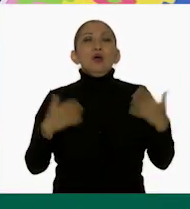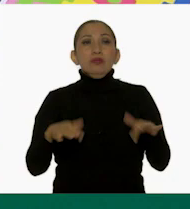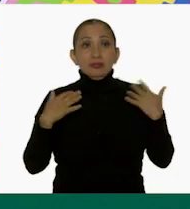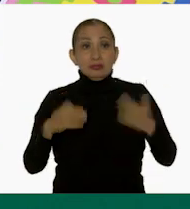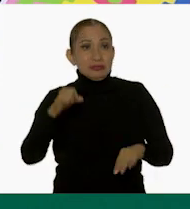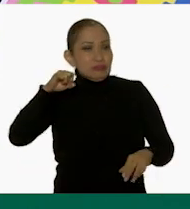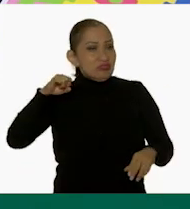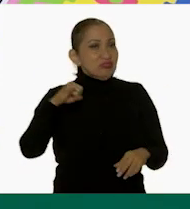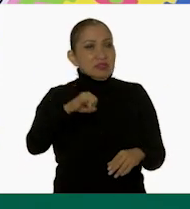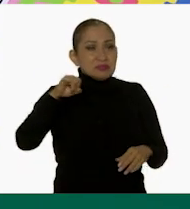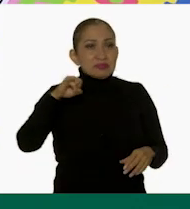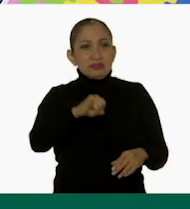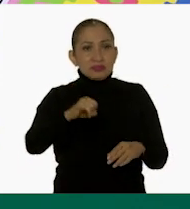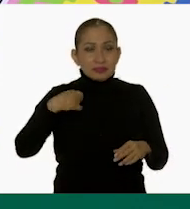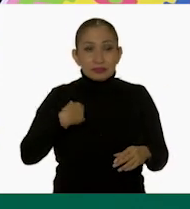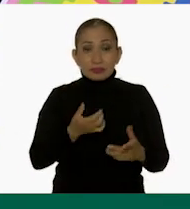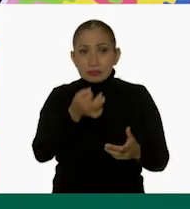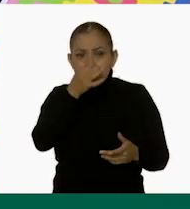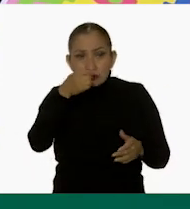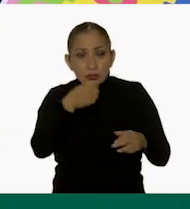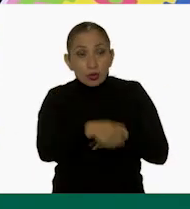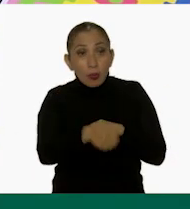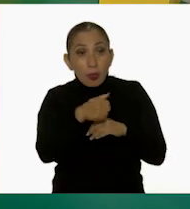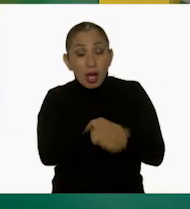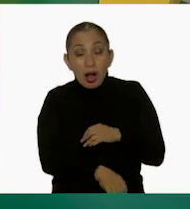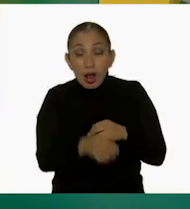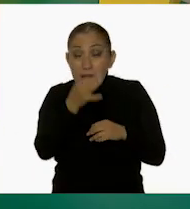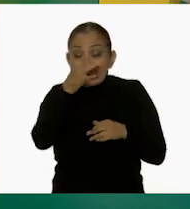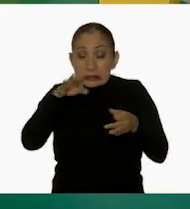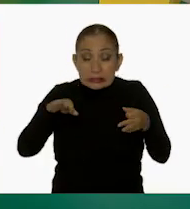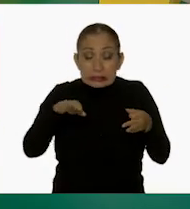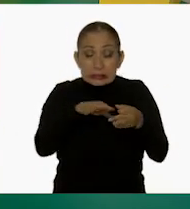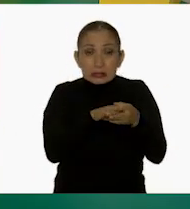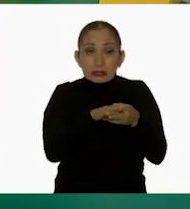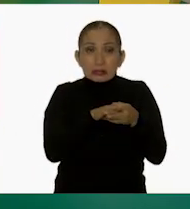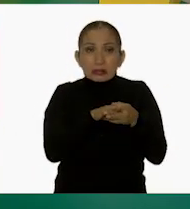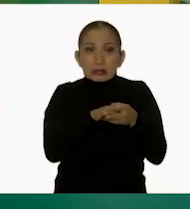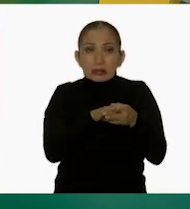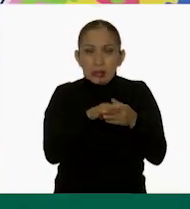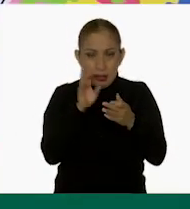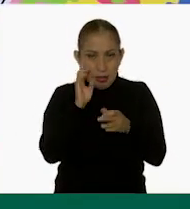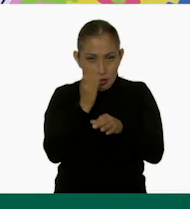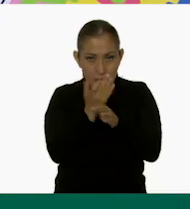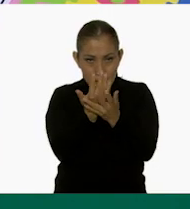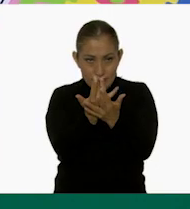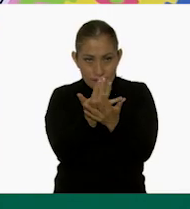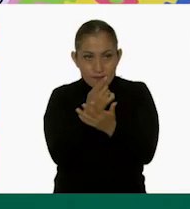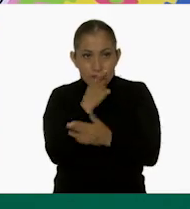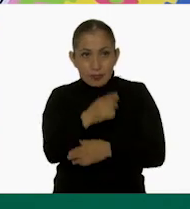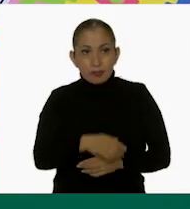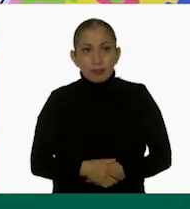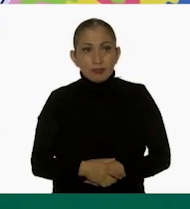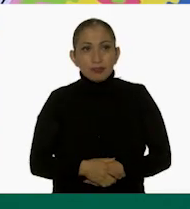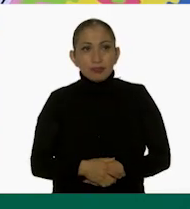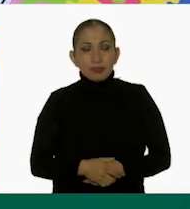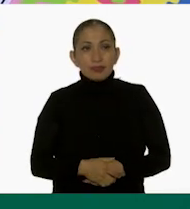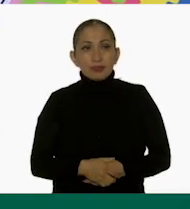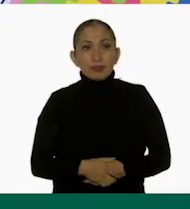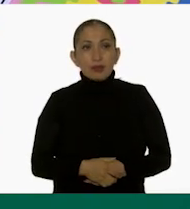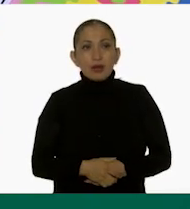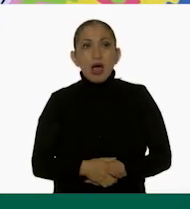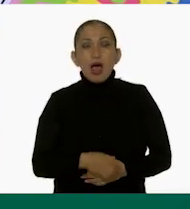¡Sí! ¿A qué número llegaste? Llegué al... Ahorita les digo...